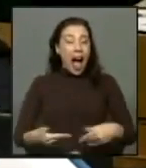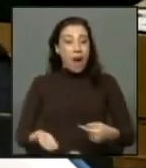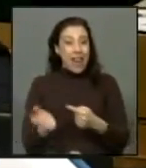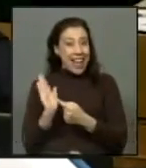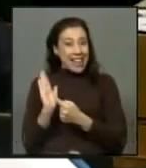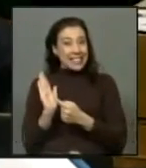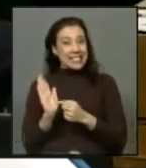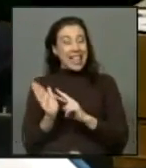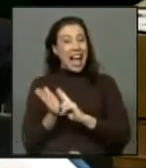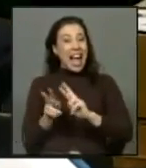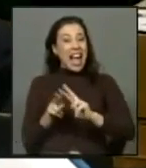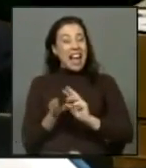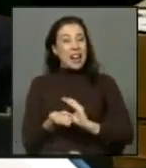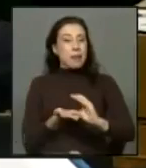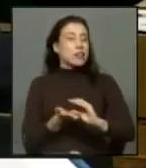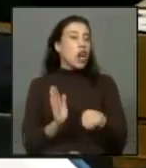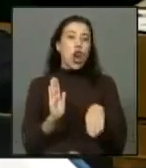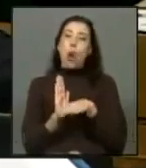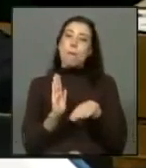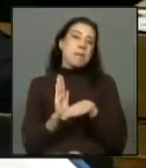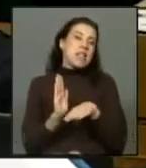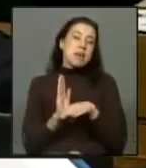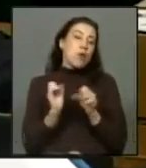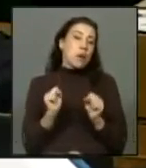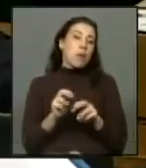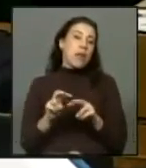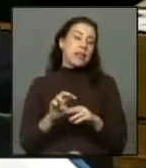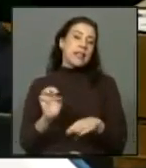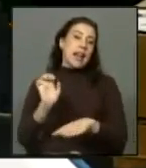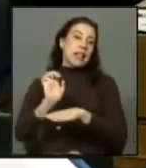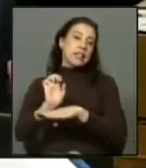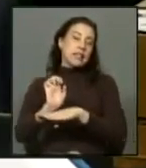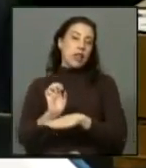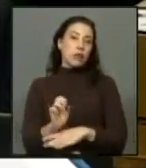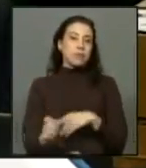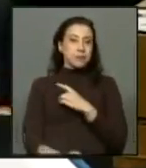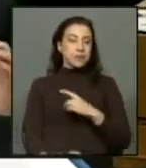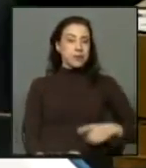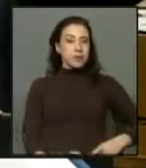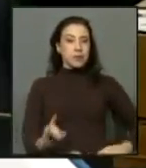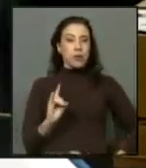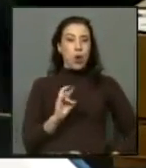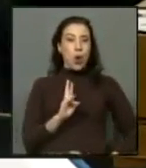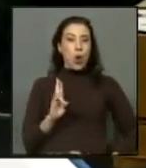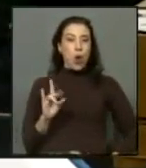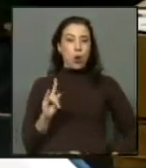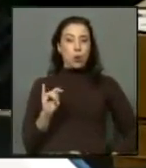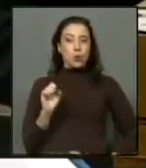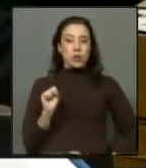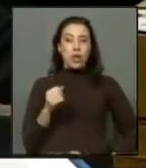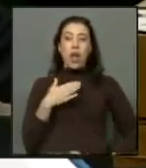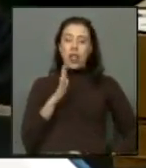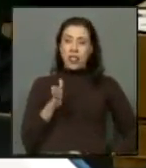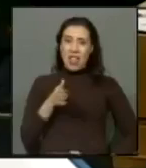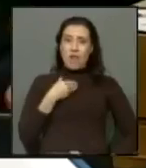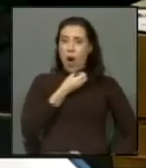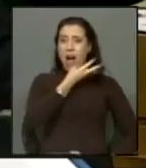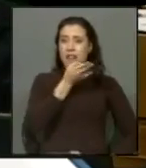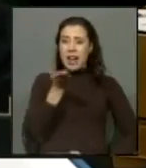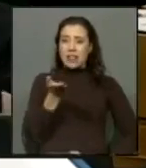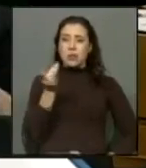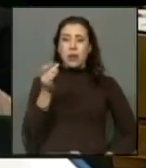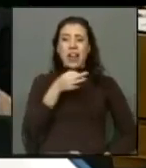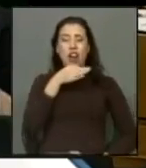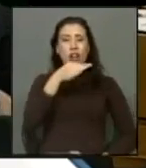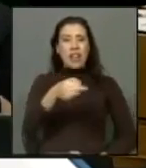es un gesto mínimo del Estado el diputado Ignacio Urrutia Presidente y tengo que referirme a él por lo